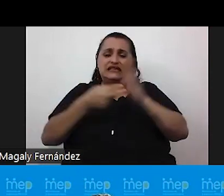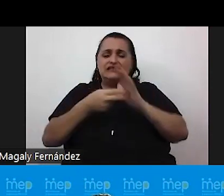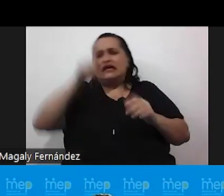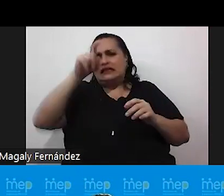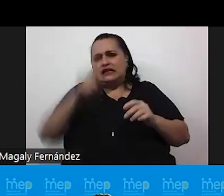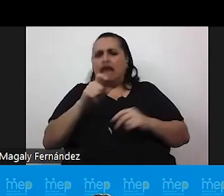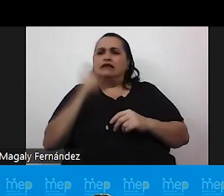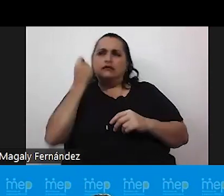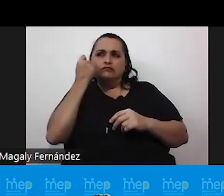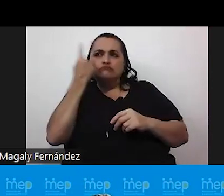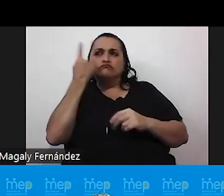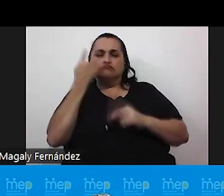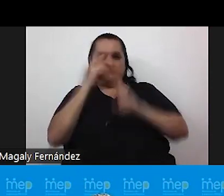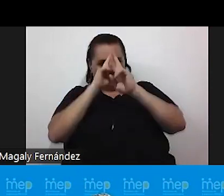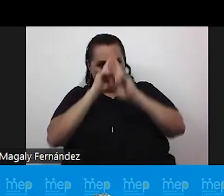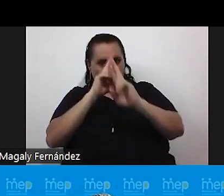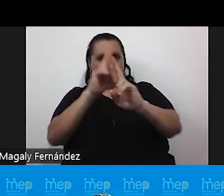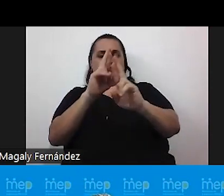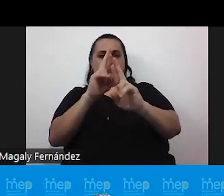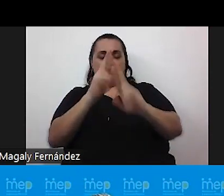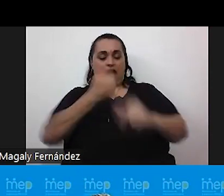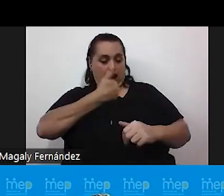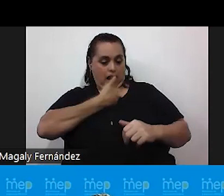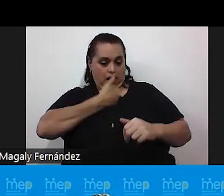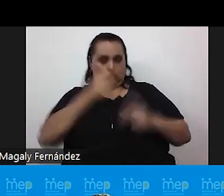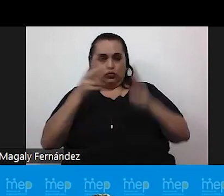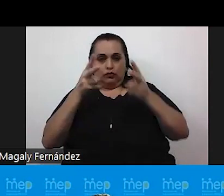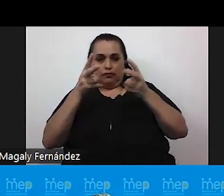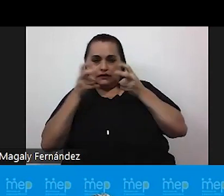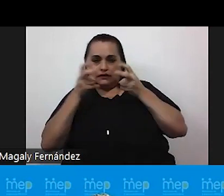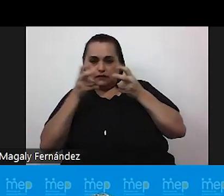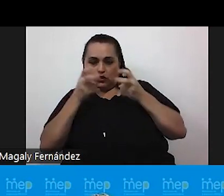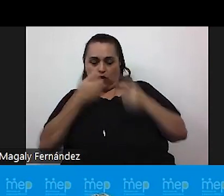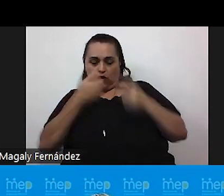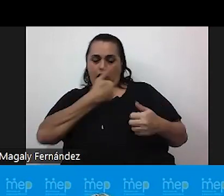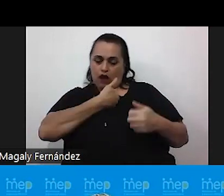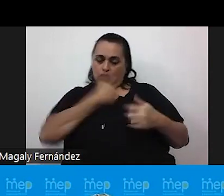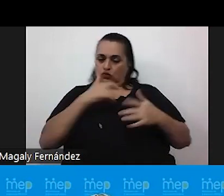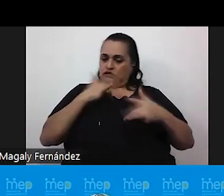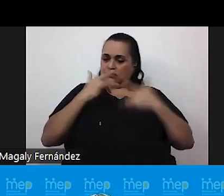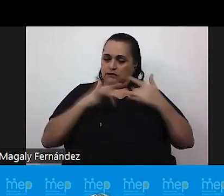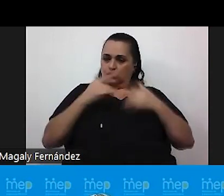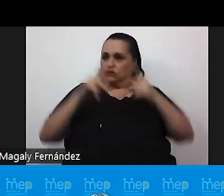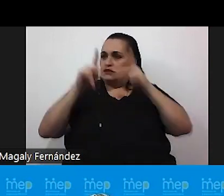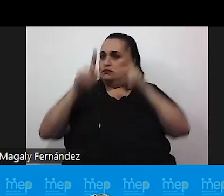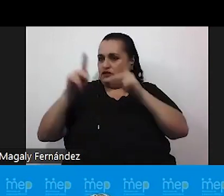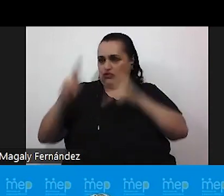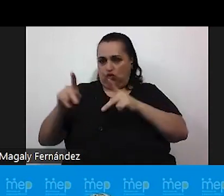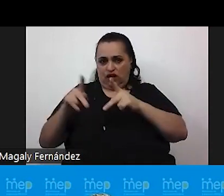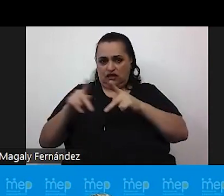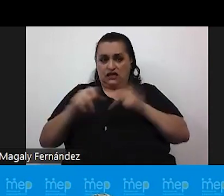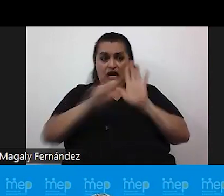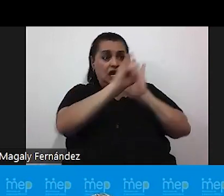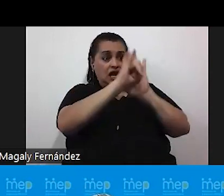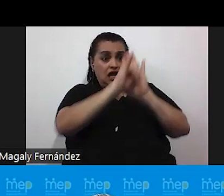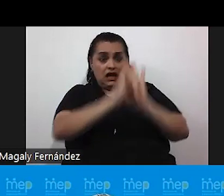respetar esta autopercepción y este autosentimiento de estas personas ninguna de estas identidades